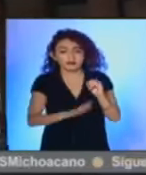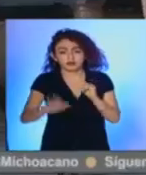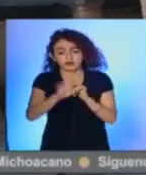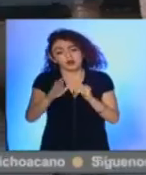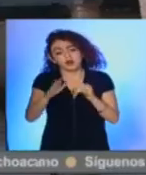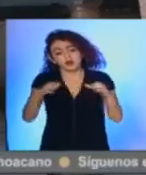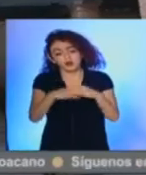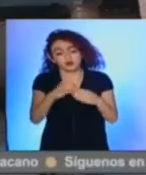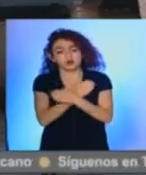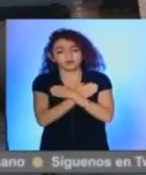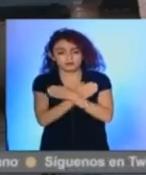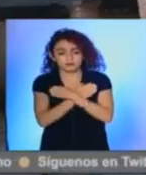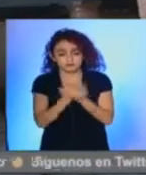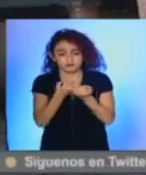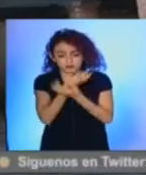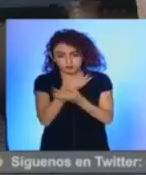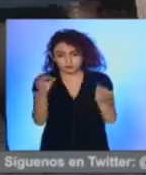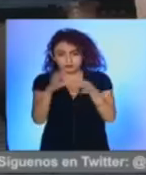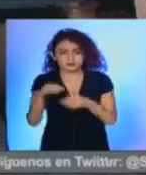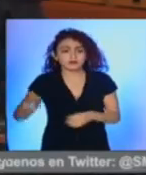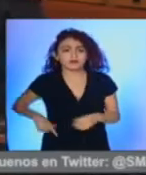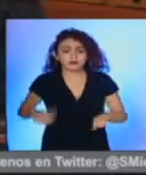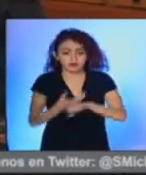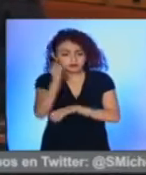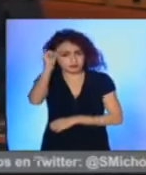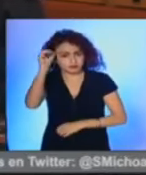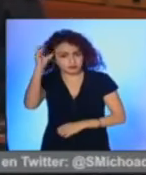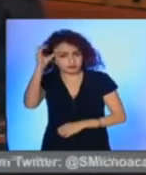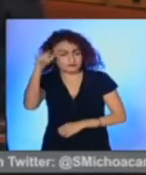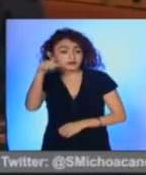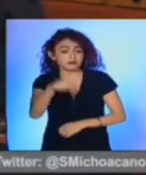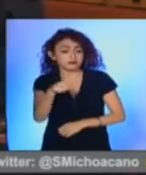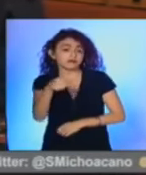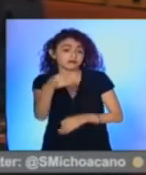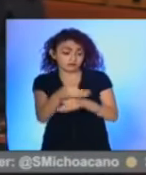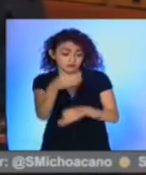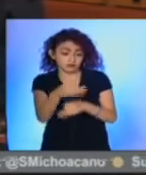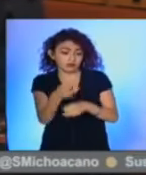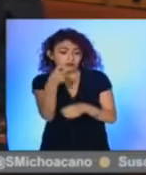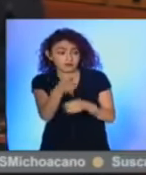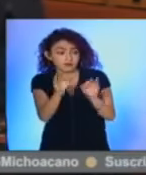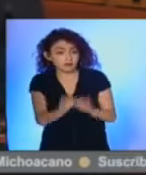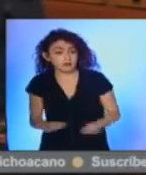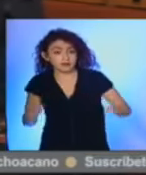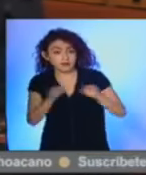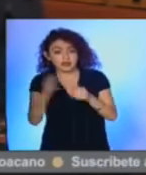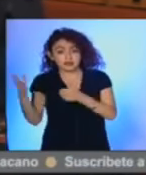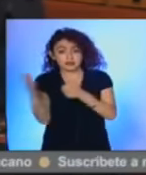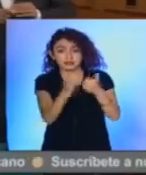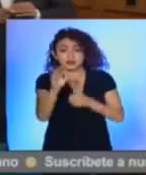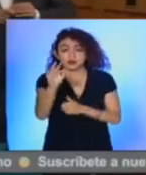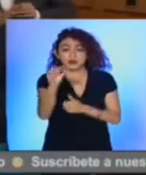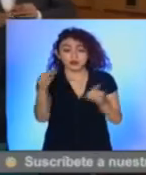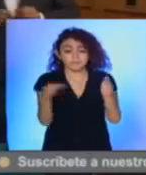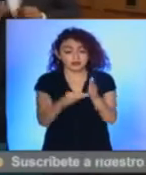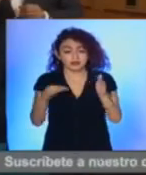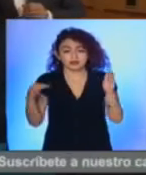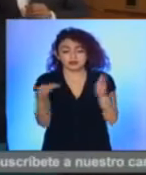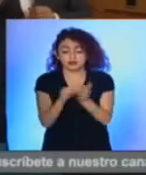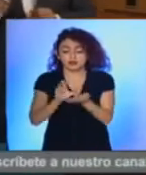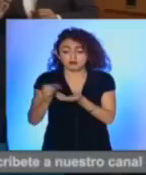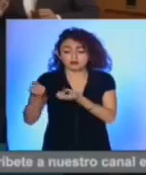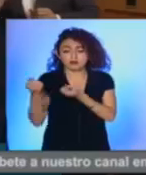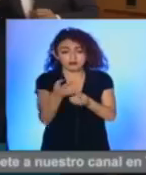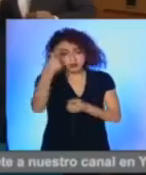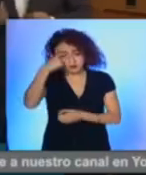sector educativo. Categórico, gobernador del estado, Silvano Violez Conejo, señaló que de esa cantidad, 640 millones de pesos estaban